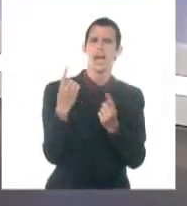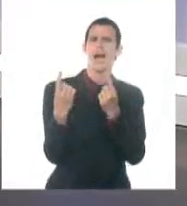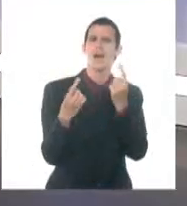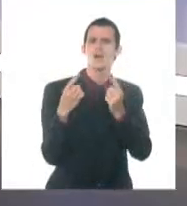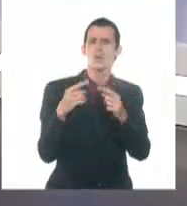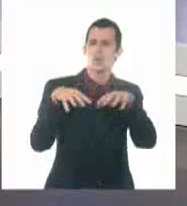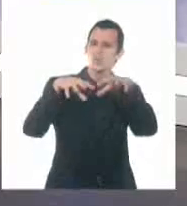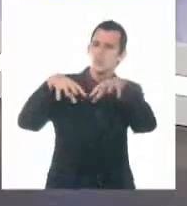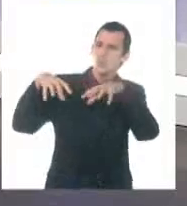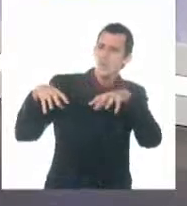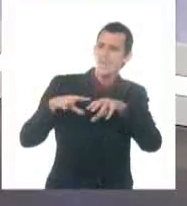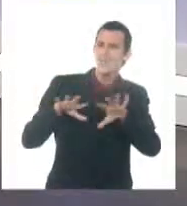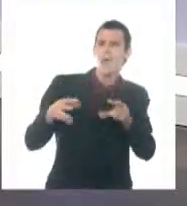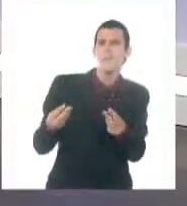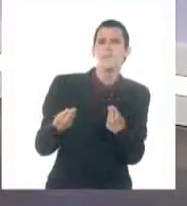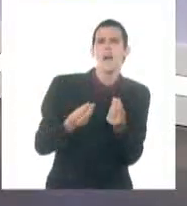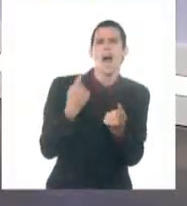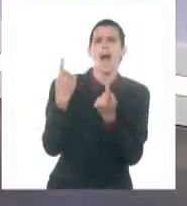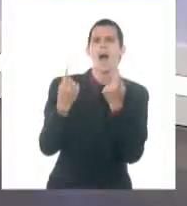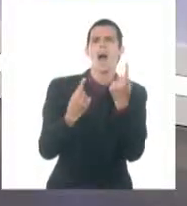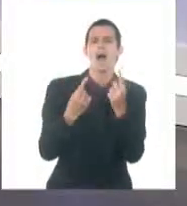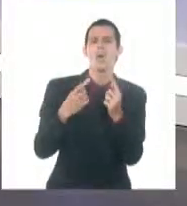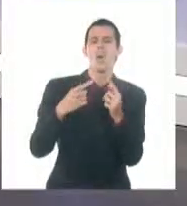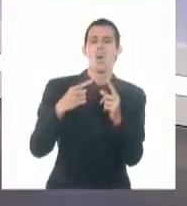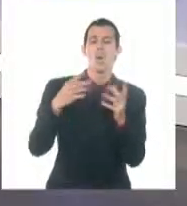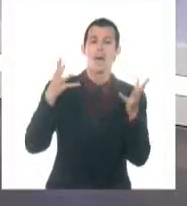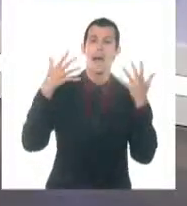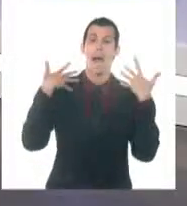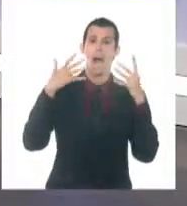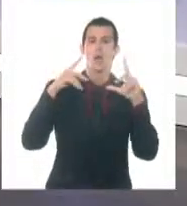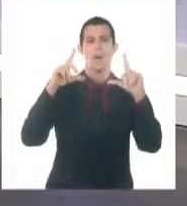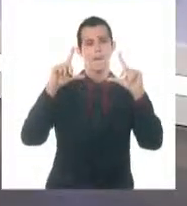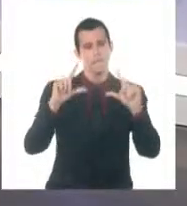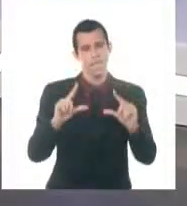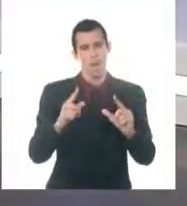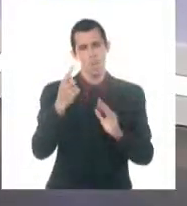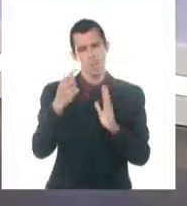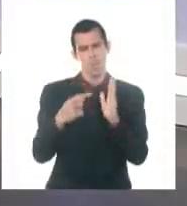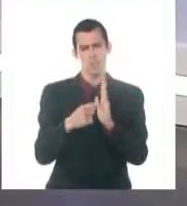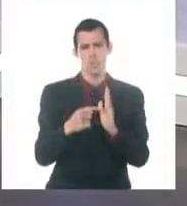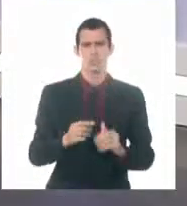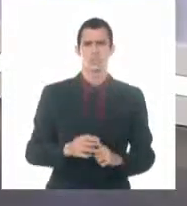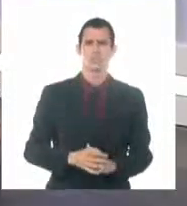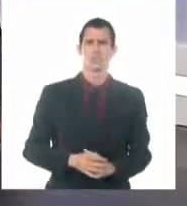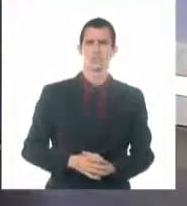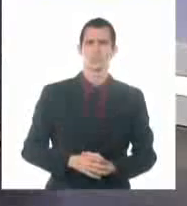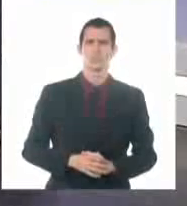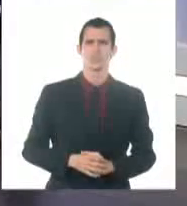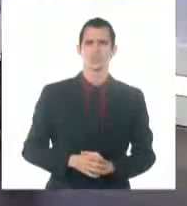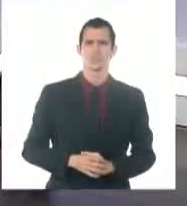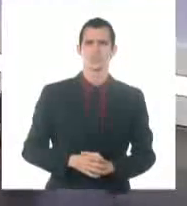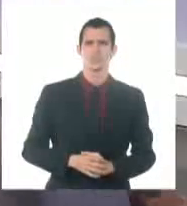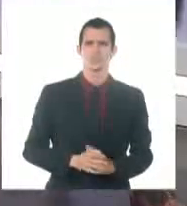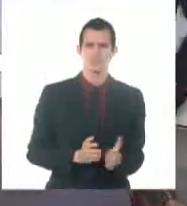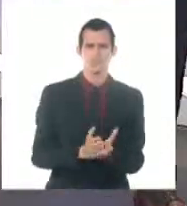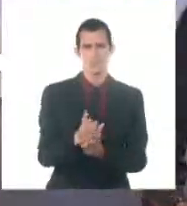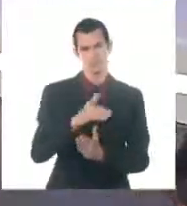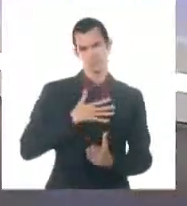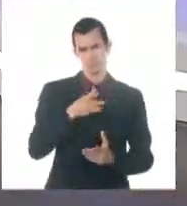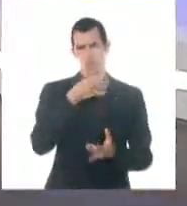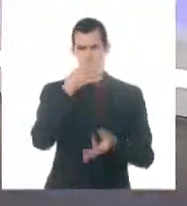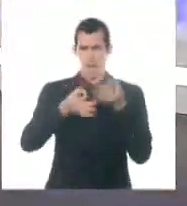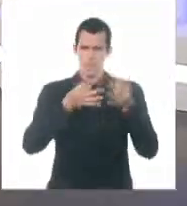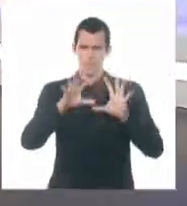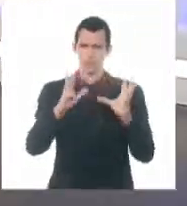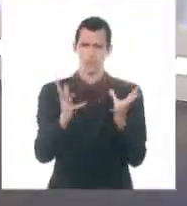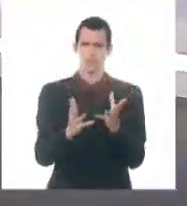que se pone el sol, está incidiendo la radiación solar y se mantienen altos estos valores de temperatura. Adelante. Pues sí, efectivamente, volviendo un poco